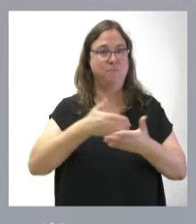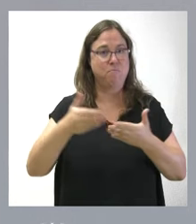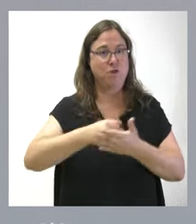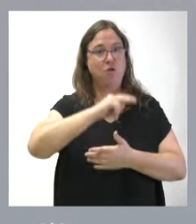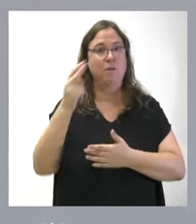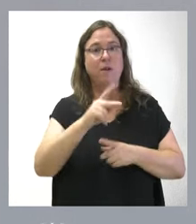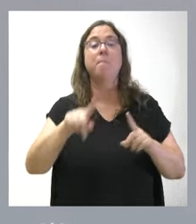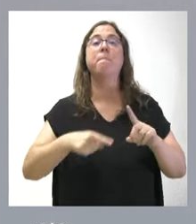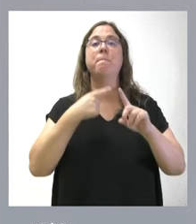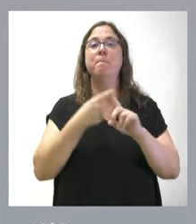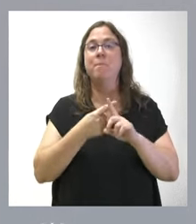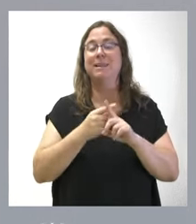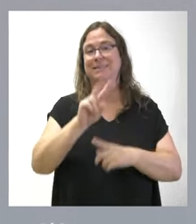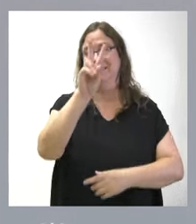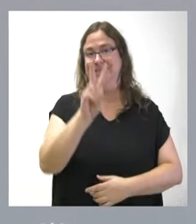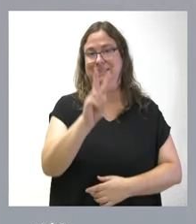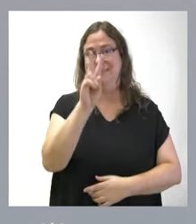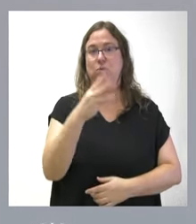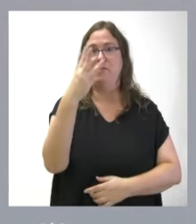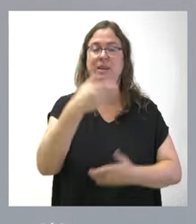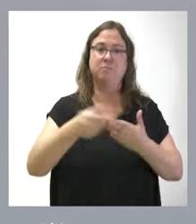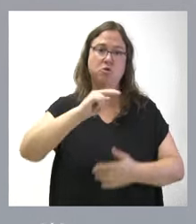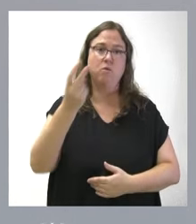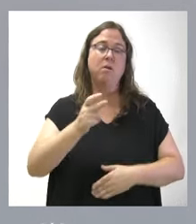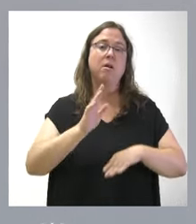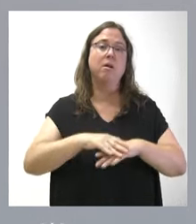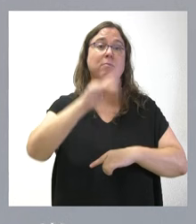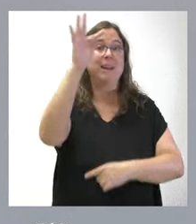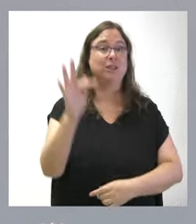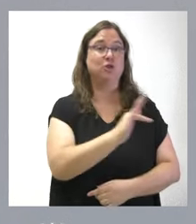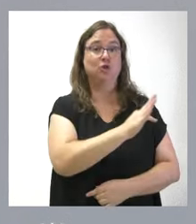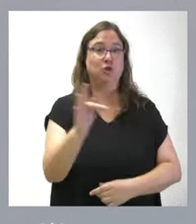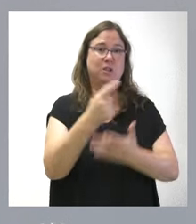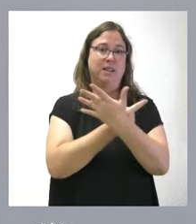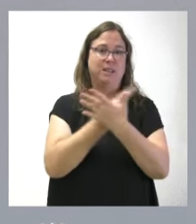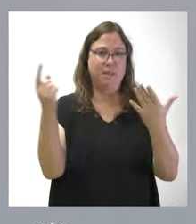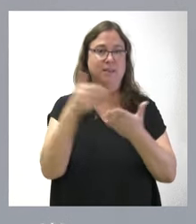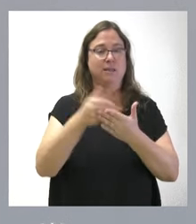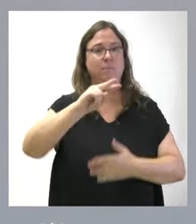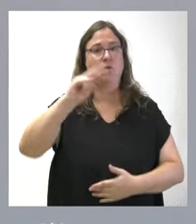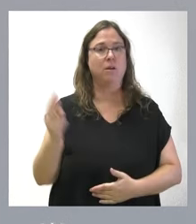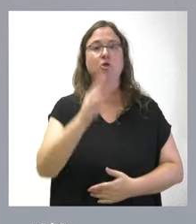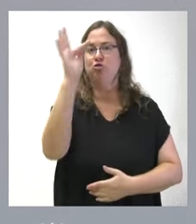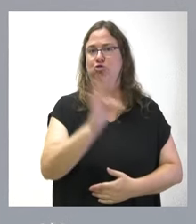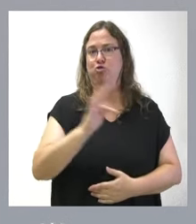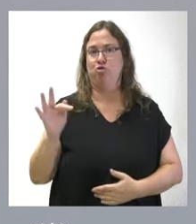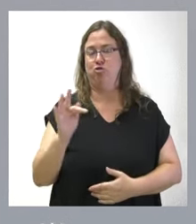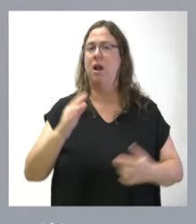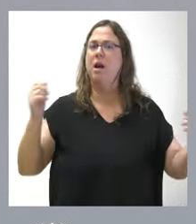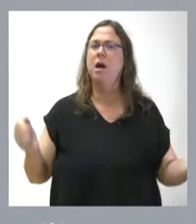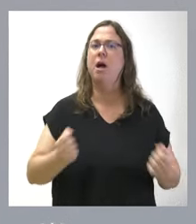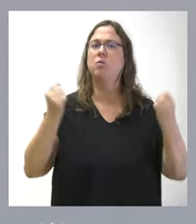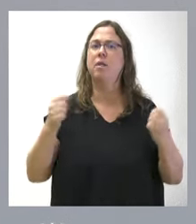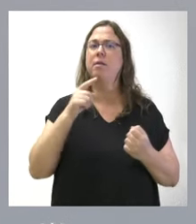una segunda adición de 3 millones de euros para un coste total de 16 millones en su conjunto. Es una actuación que tiene